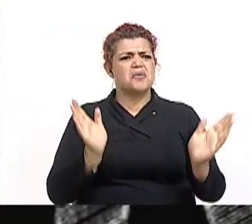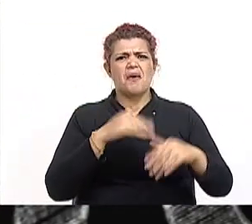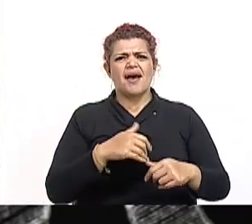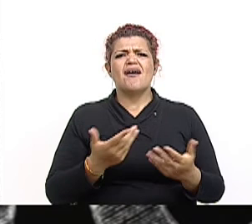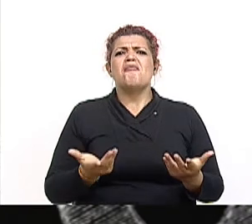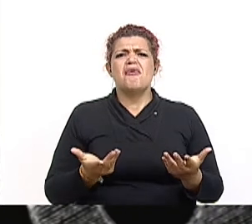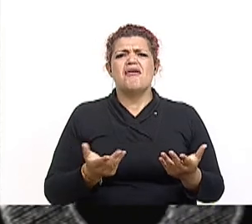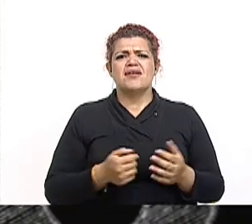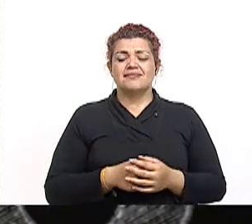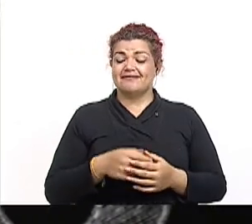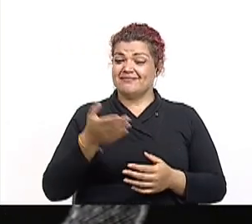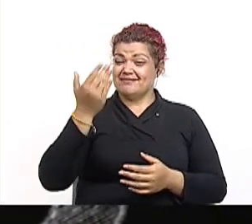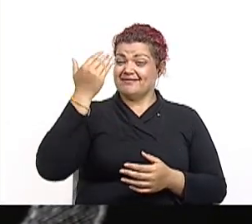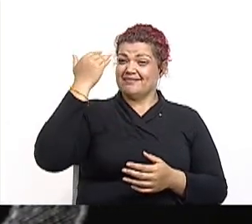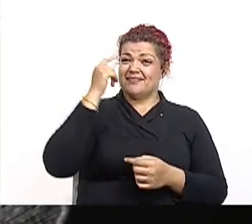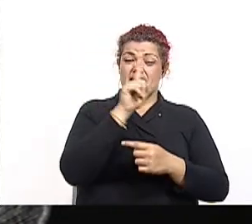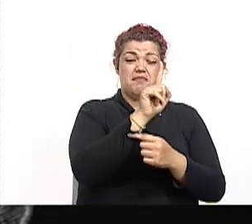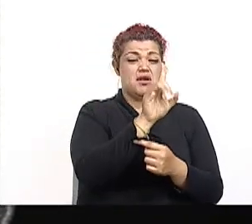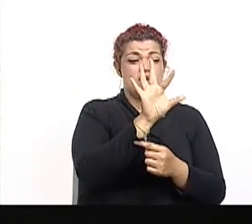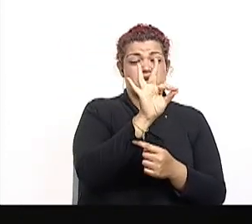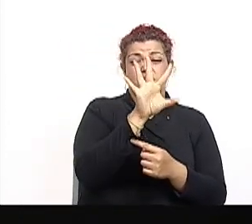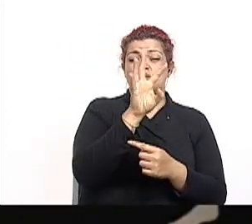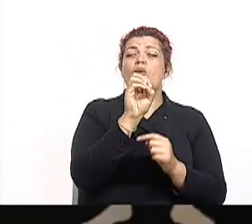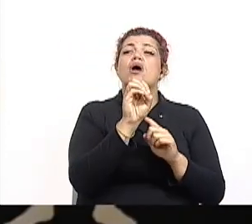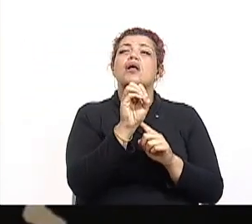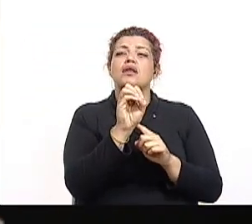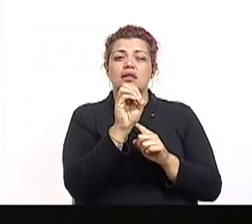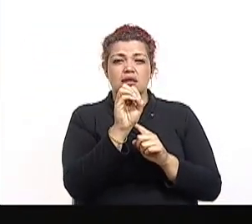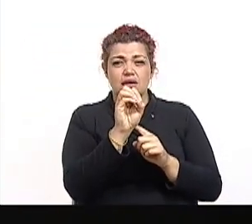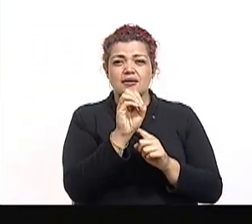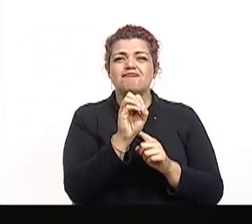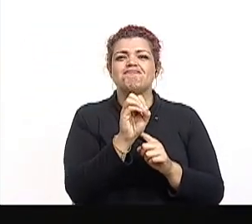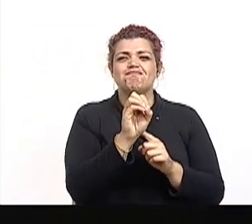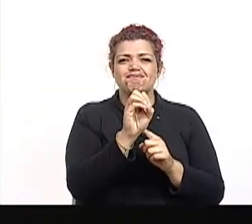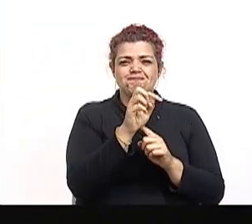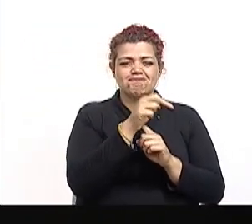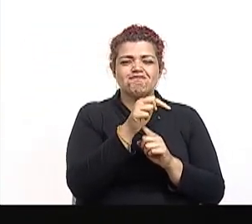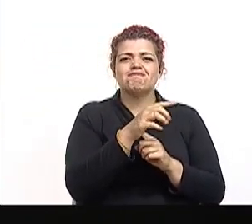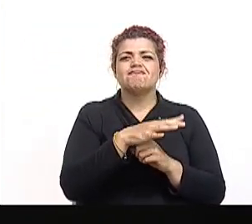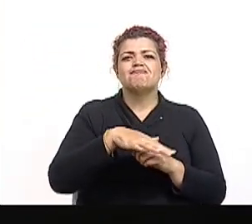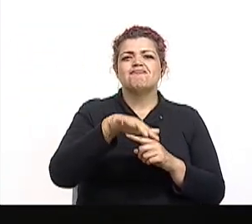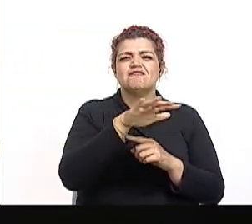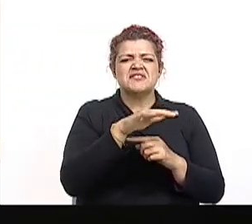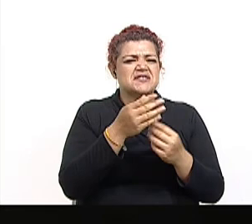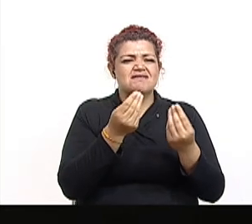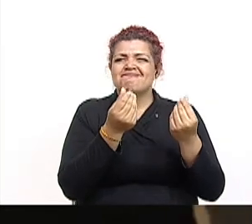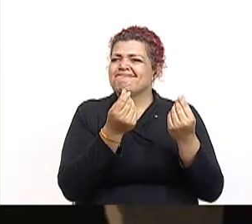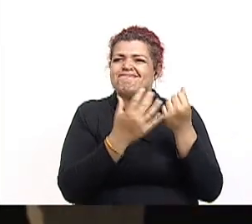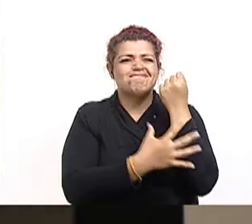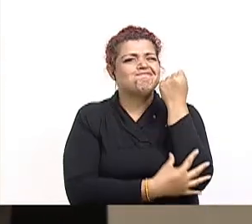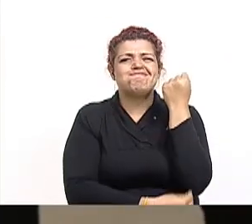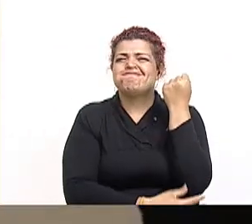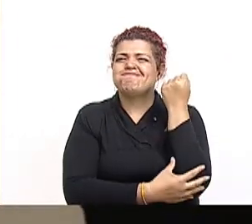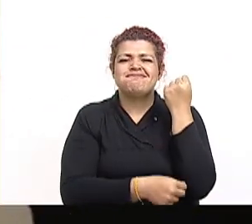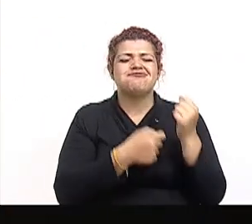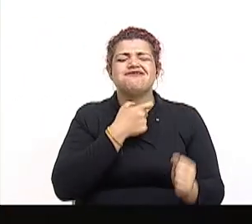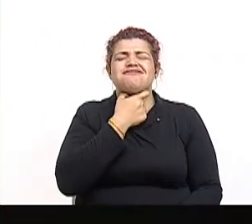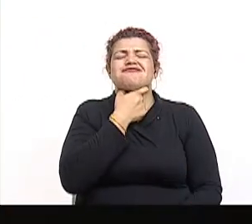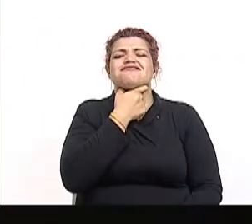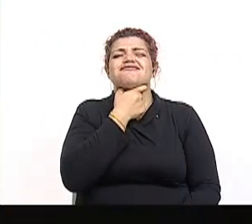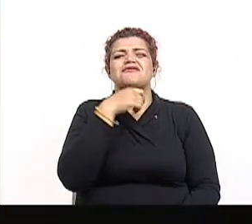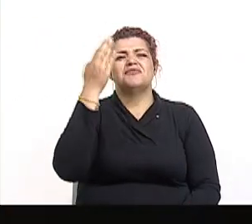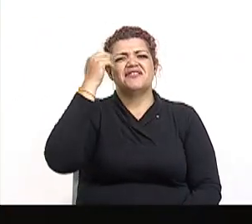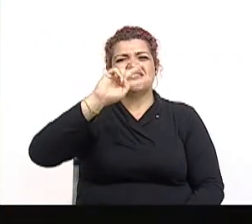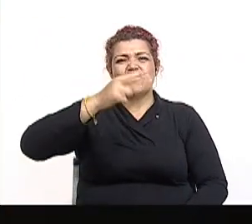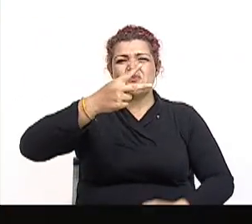Remontémonos a finales de la década de 1940, en la que se vivía una época de gran deterioro económico debido a la crisis causada por la